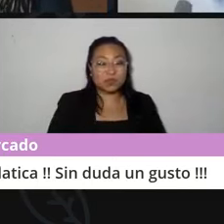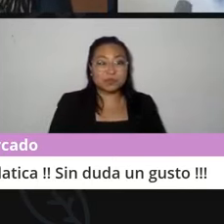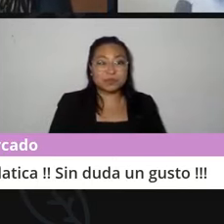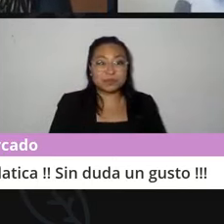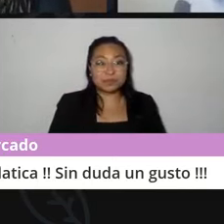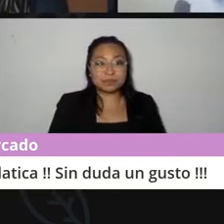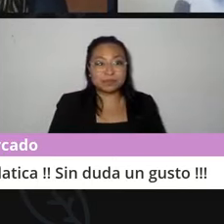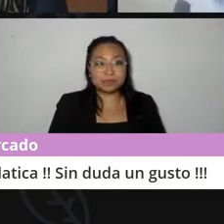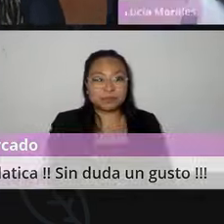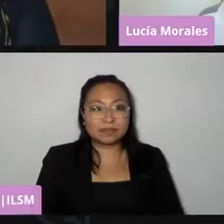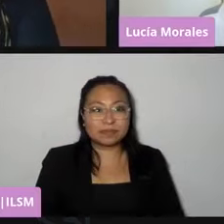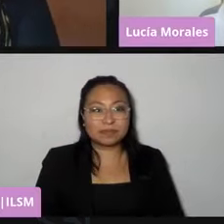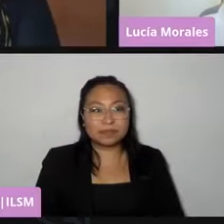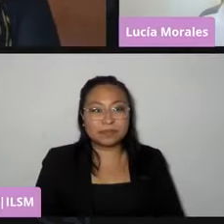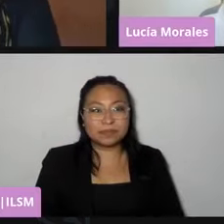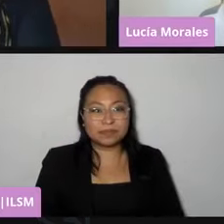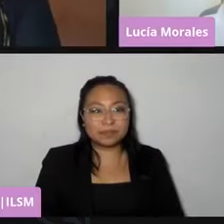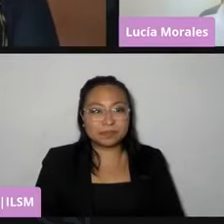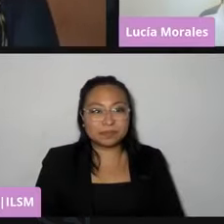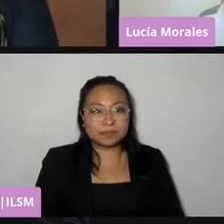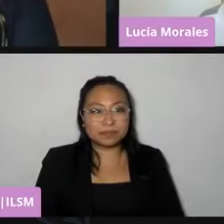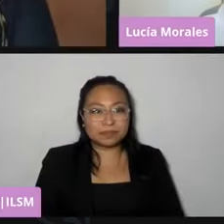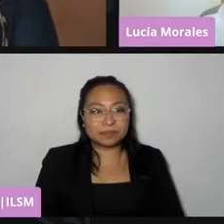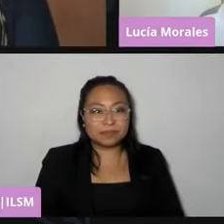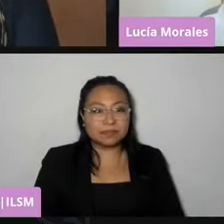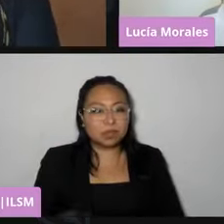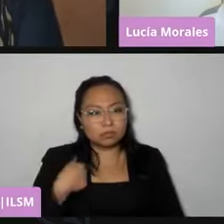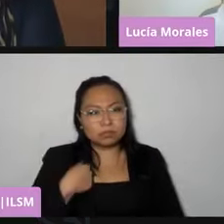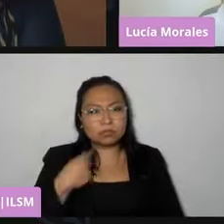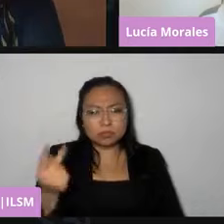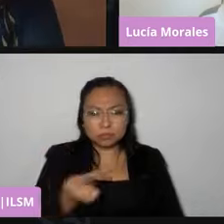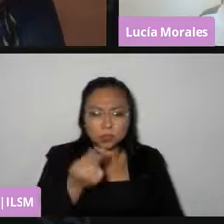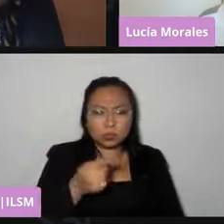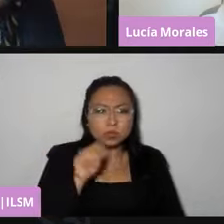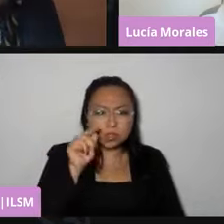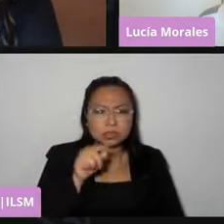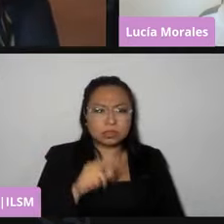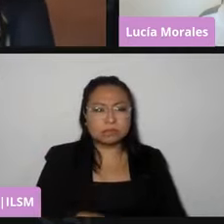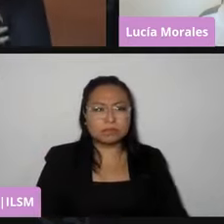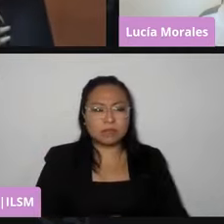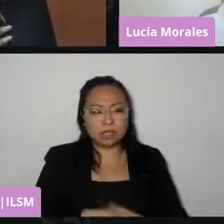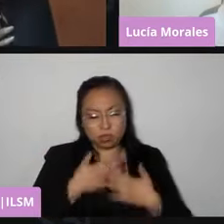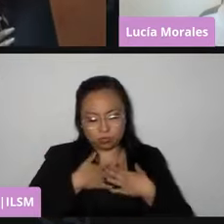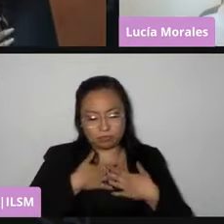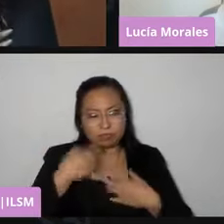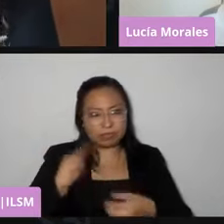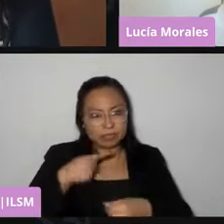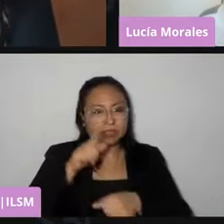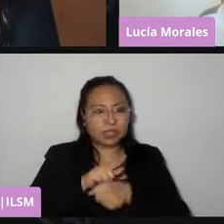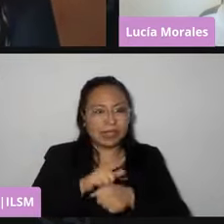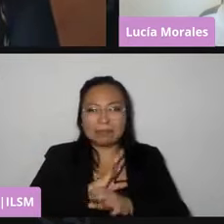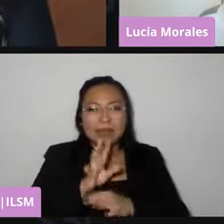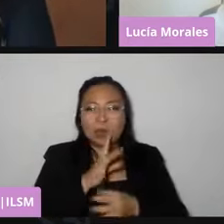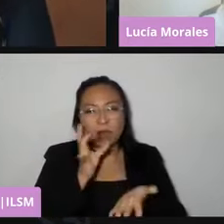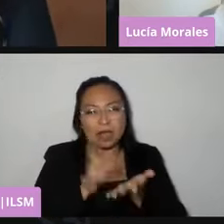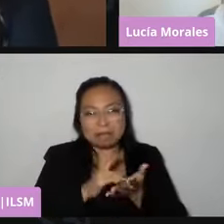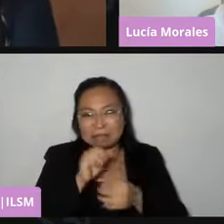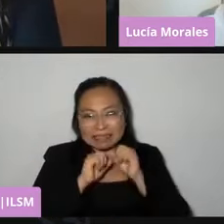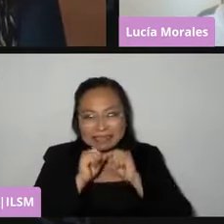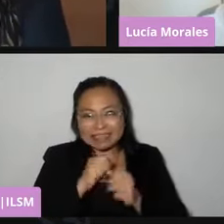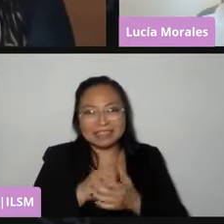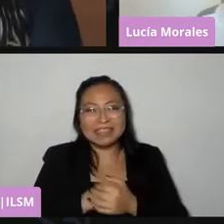honor tenerte, de verdad. Una de las preguntas que yo te voy a hacer, y esta es a título personal de chisme, es el